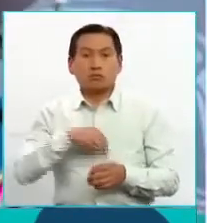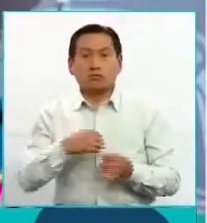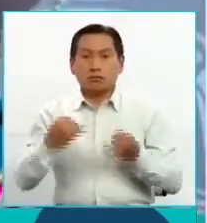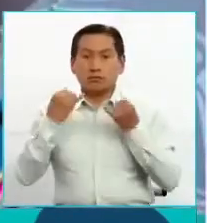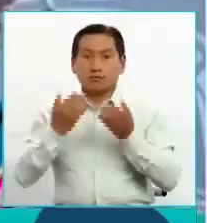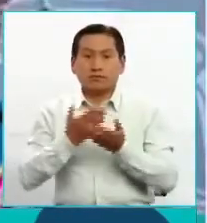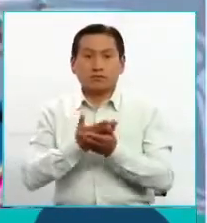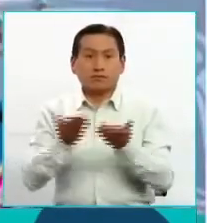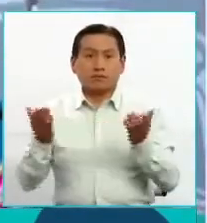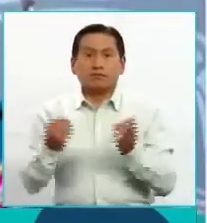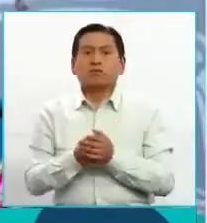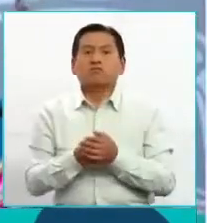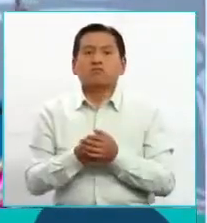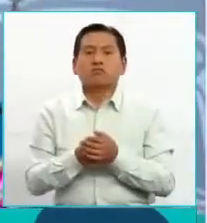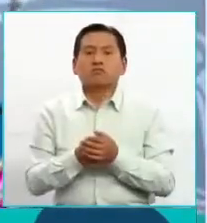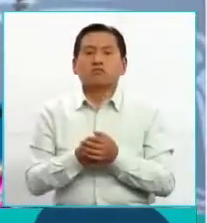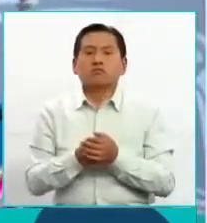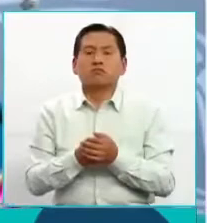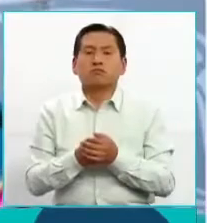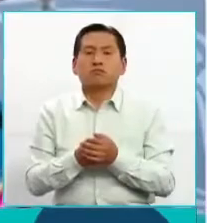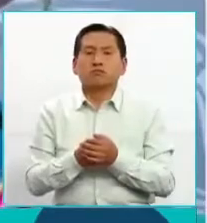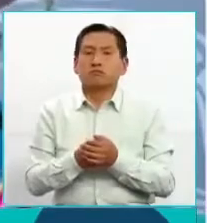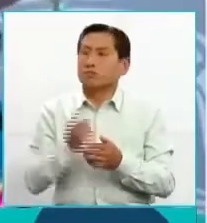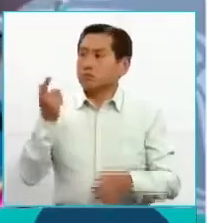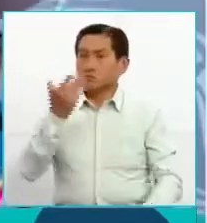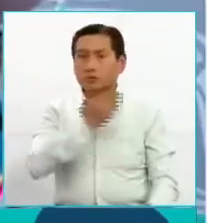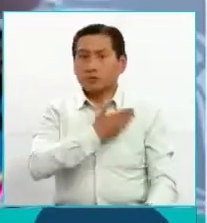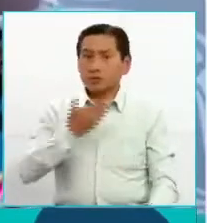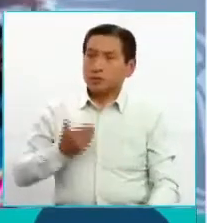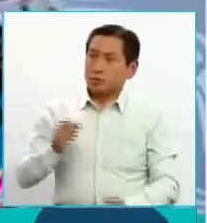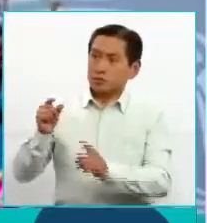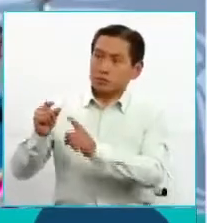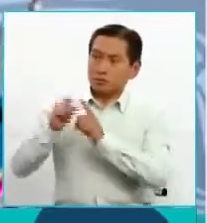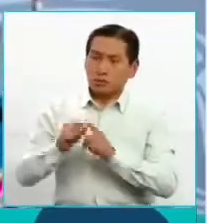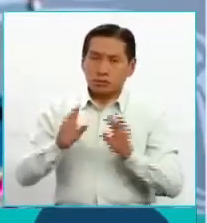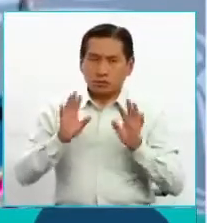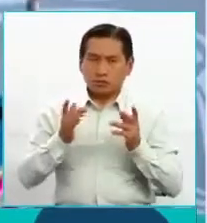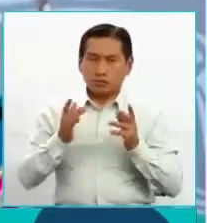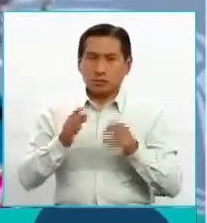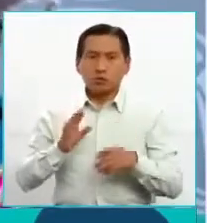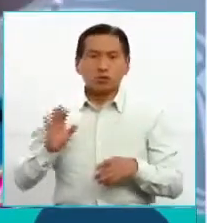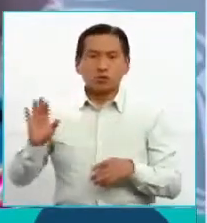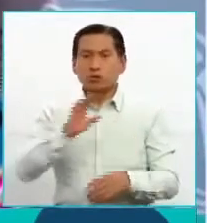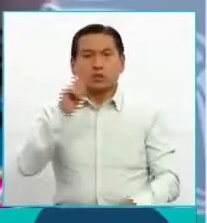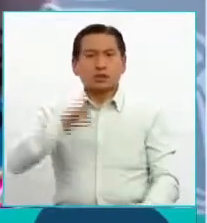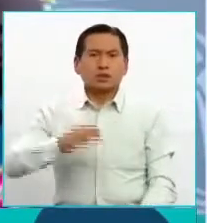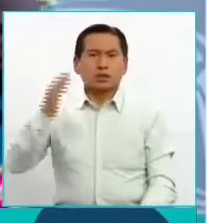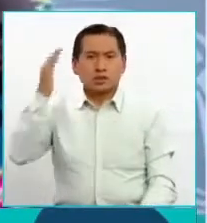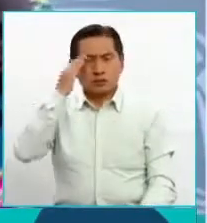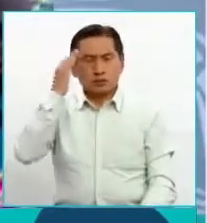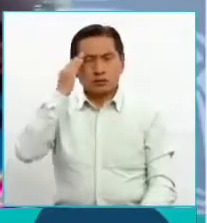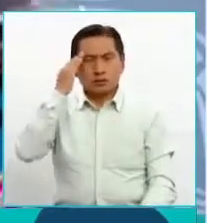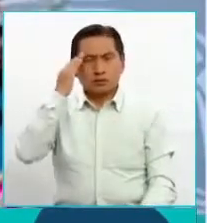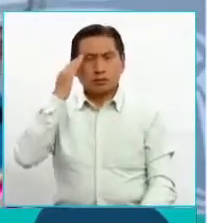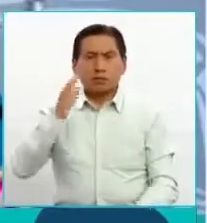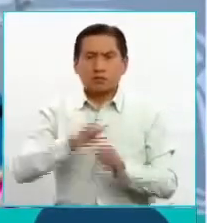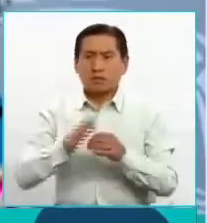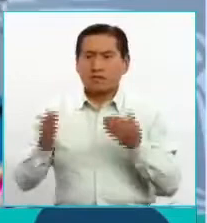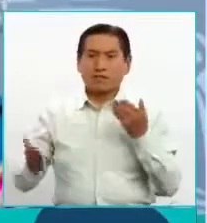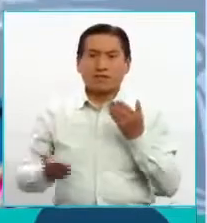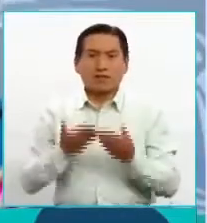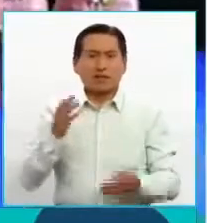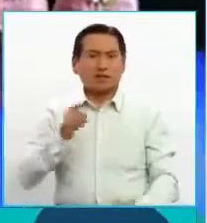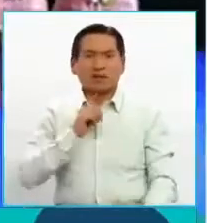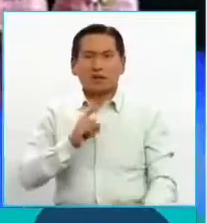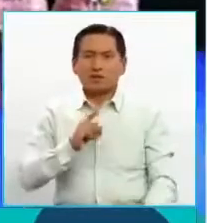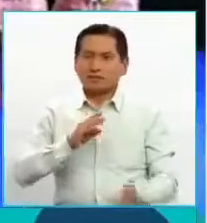y cuando nos diga nuestro presidente, porque también quiero que la población sepa, no es fácil nomás, a veces